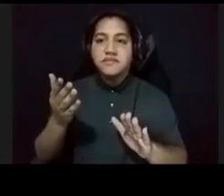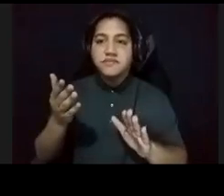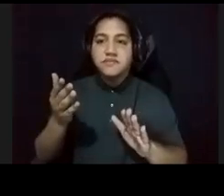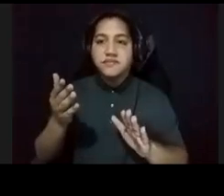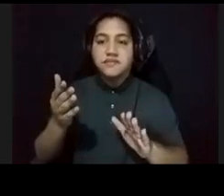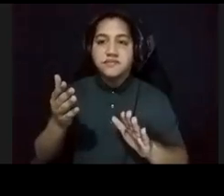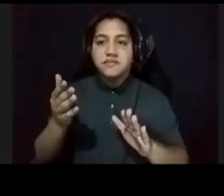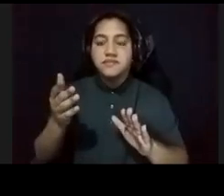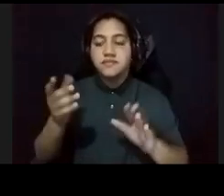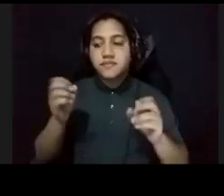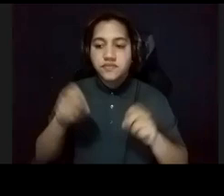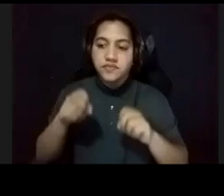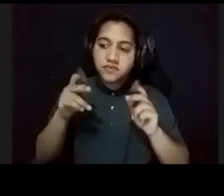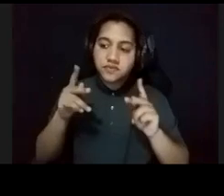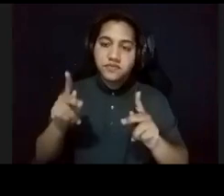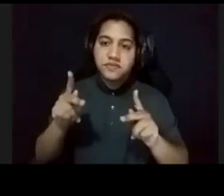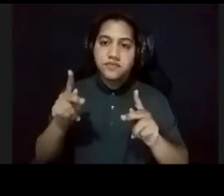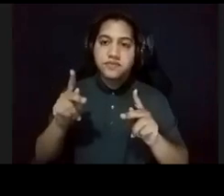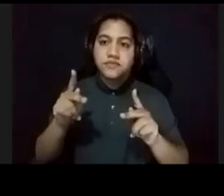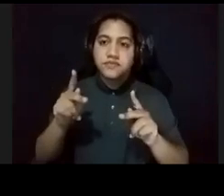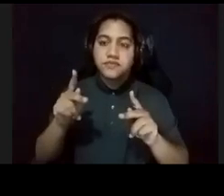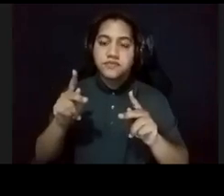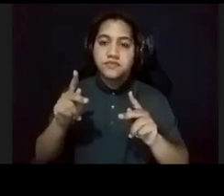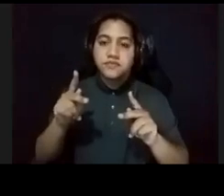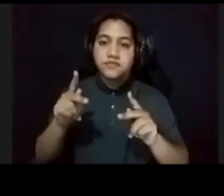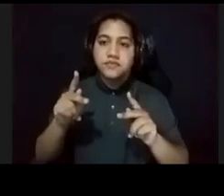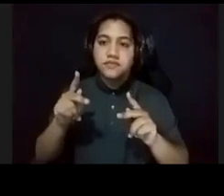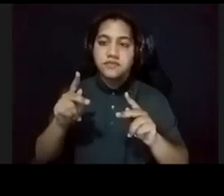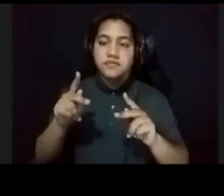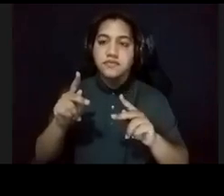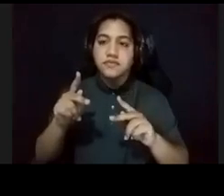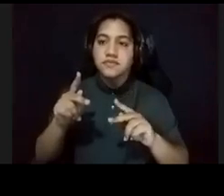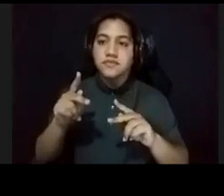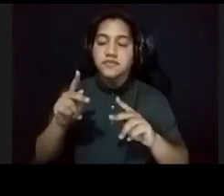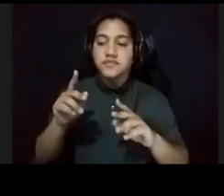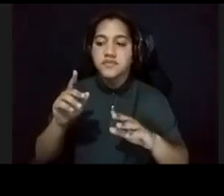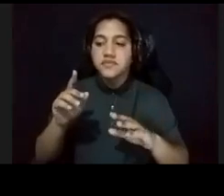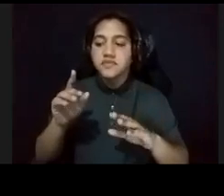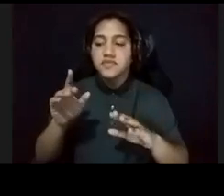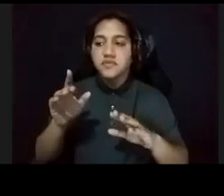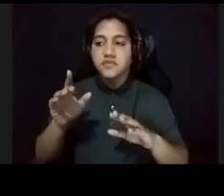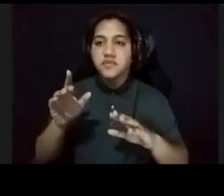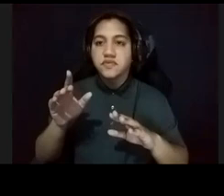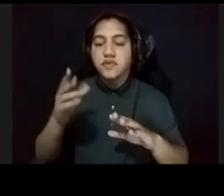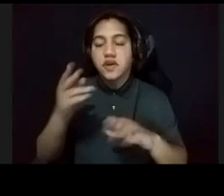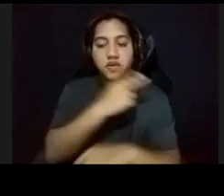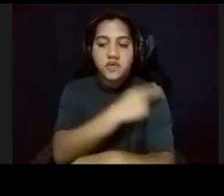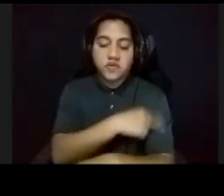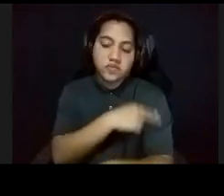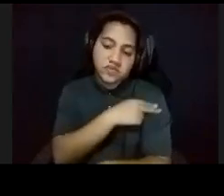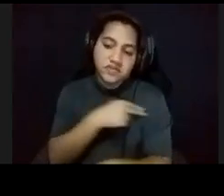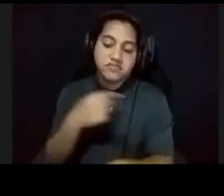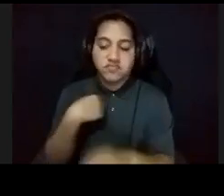tuve la oportunidad, de, en una de sus veces, que estuvo en el hospital, a visitar, de visitarlo, y me